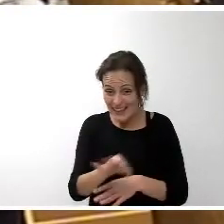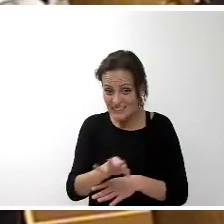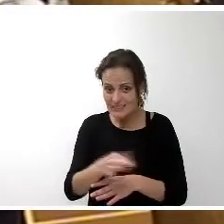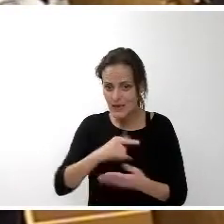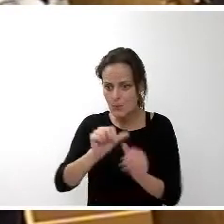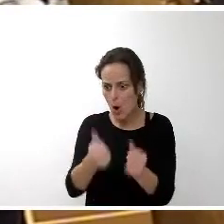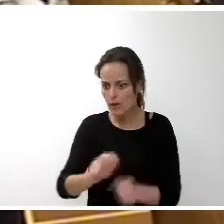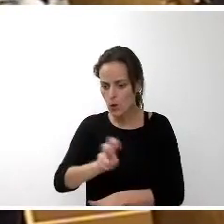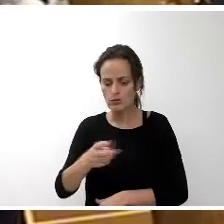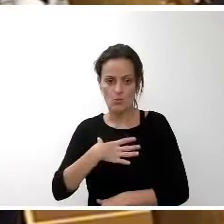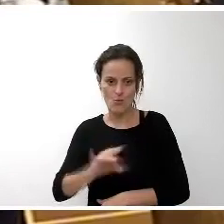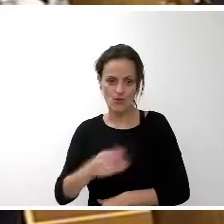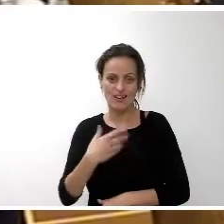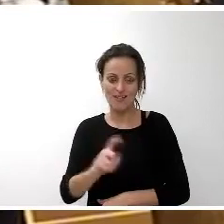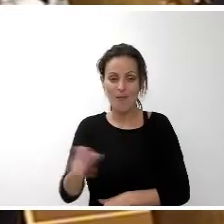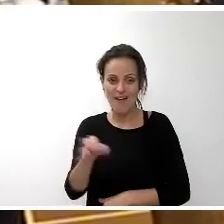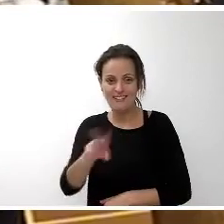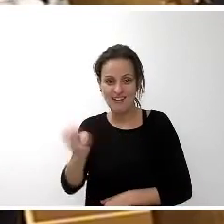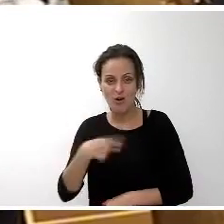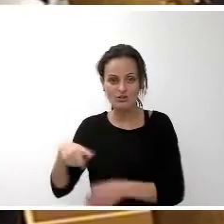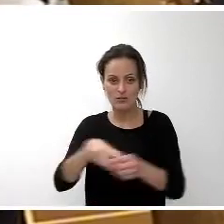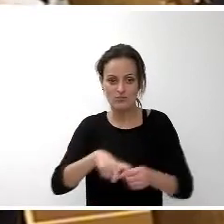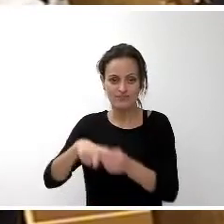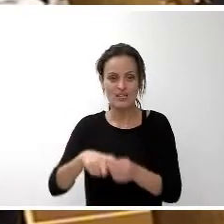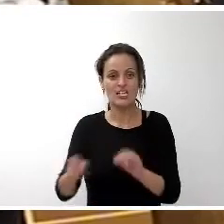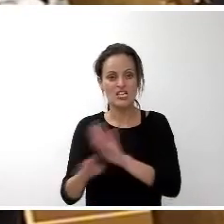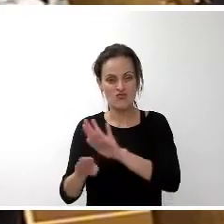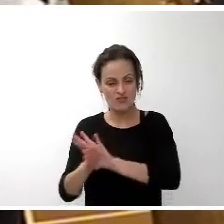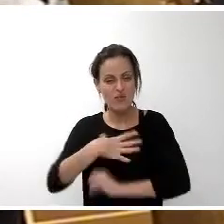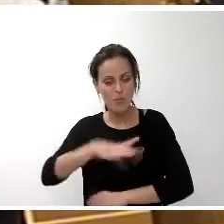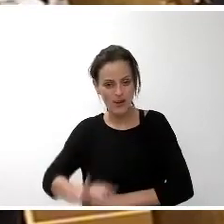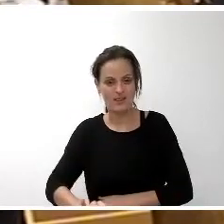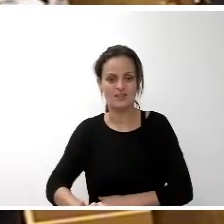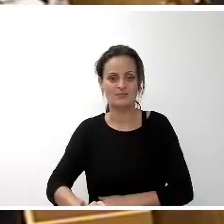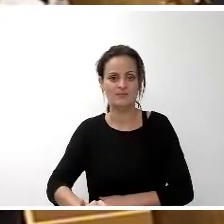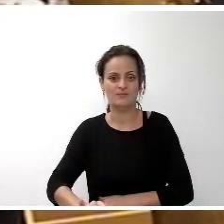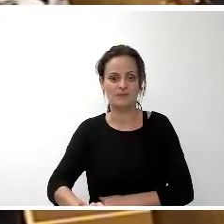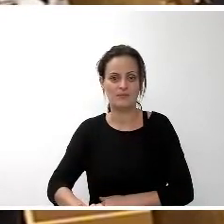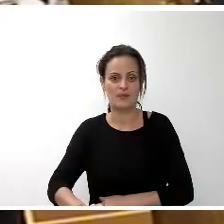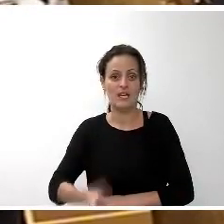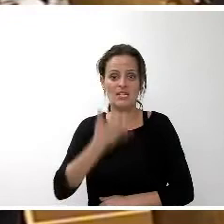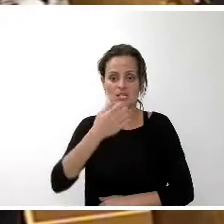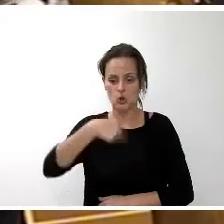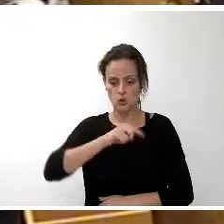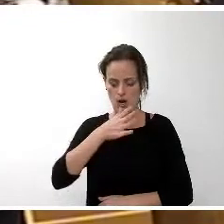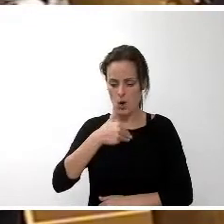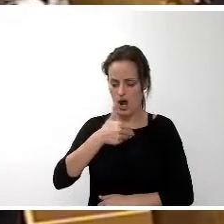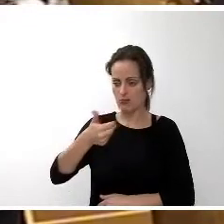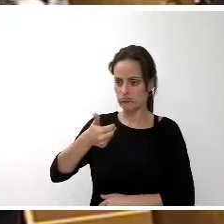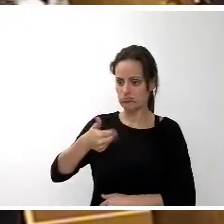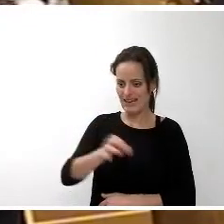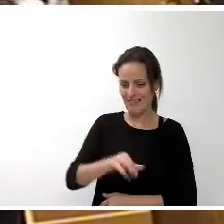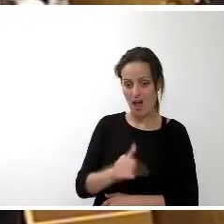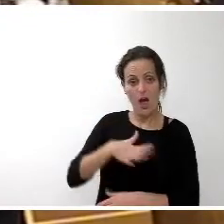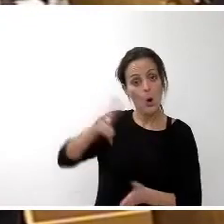otra isla mucho más solidaria mucho más sostenible mucho más justa y que es posible y la comparamos con la que tenemos ahora y con la que